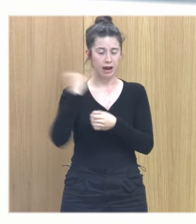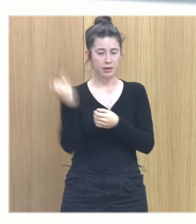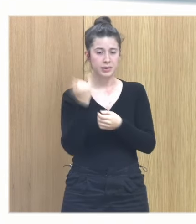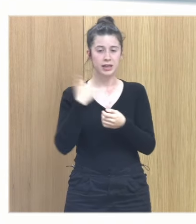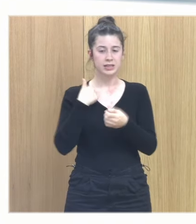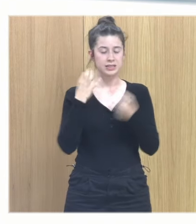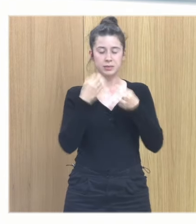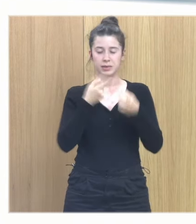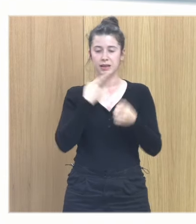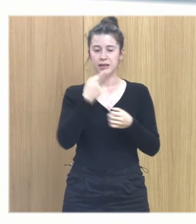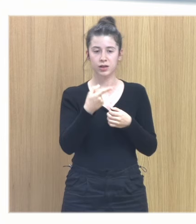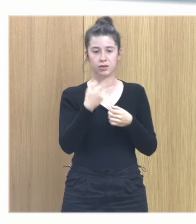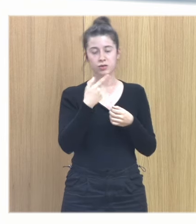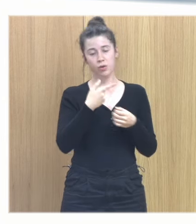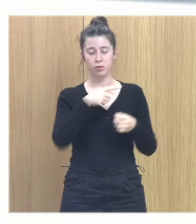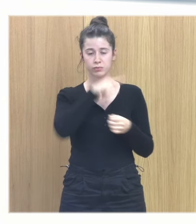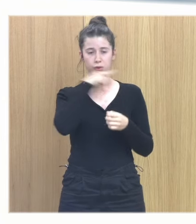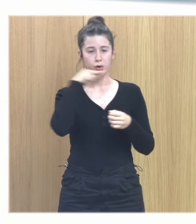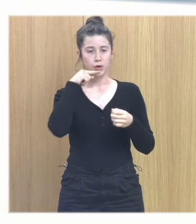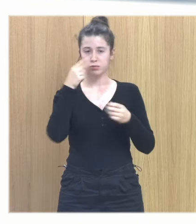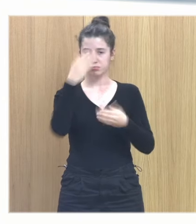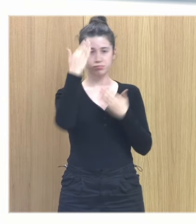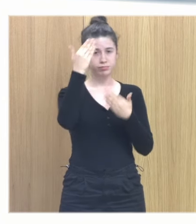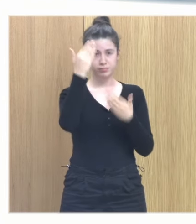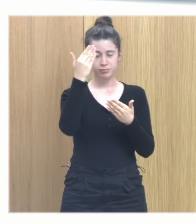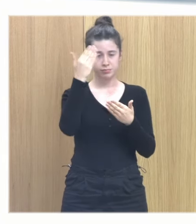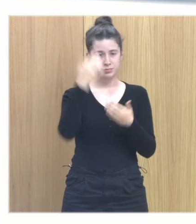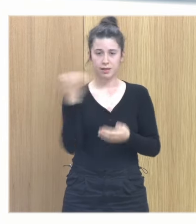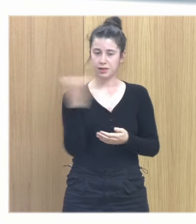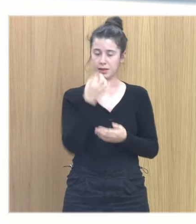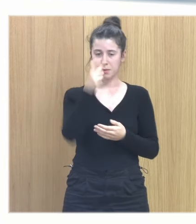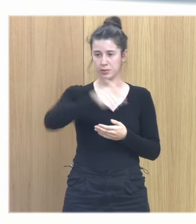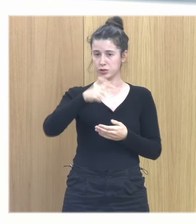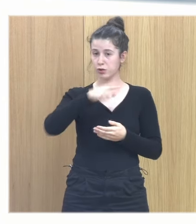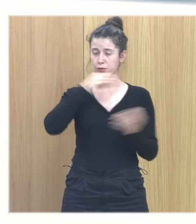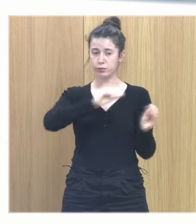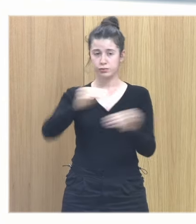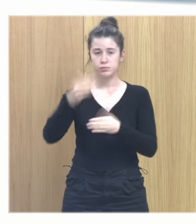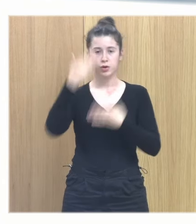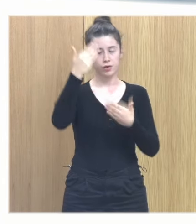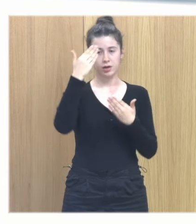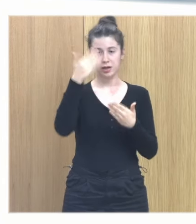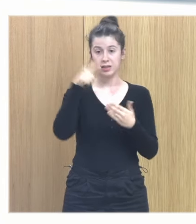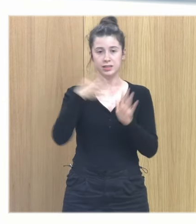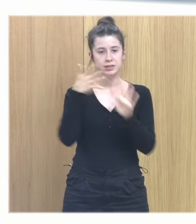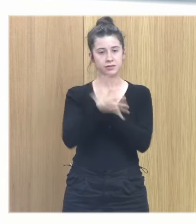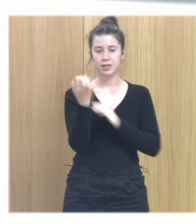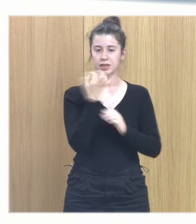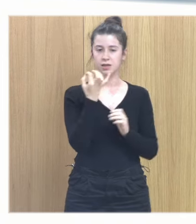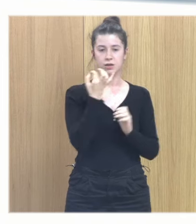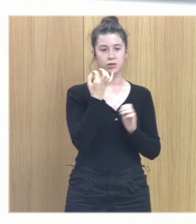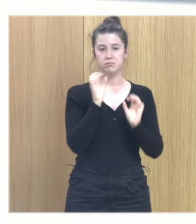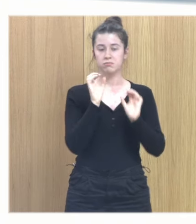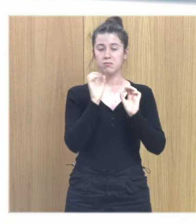que es honrar el dolor hay que honrar el dolor de las personas y honrar el dolor de las personas significa darle su justa